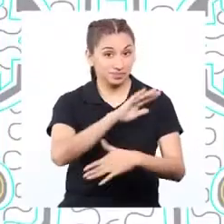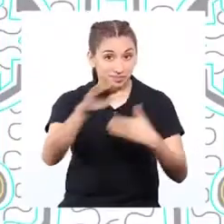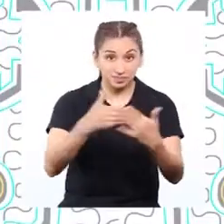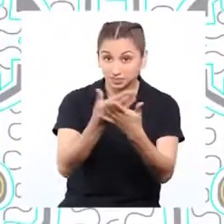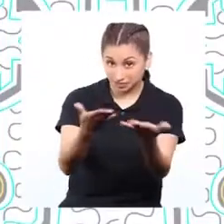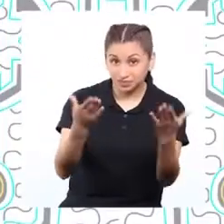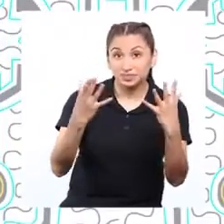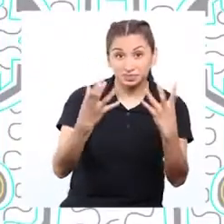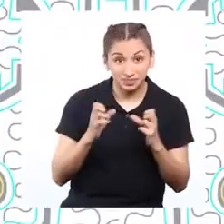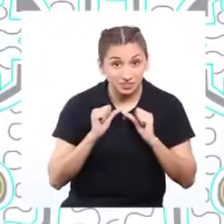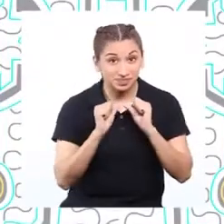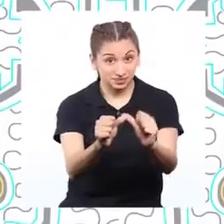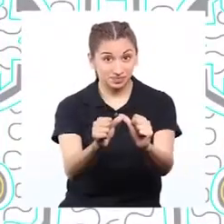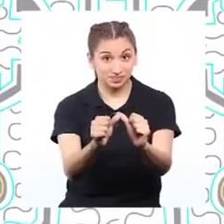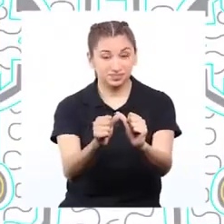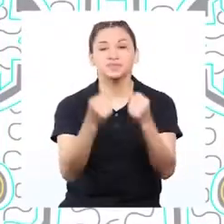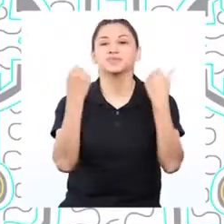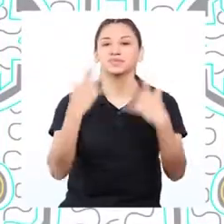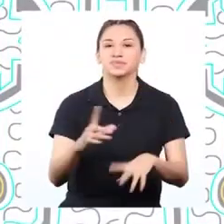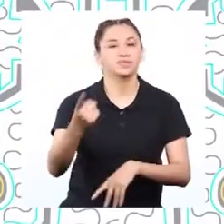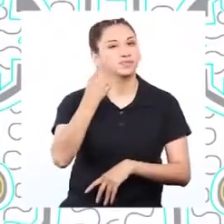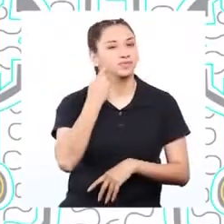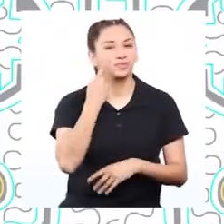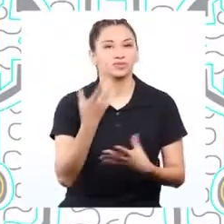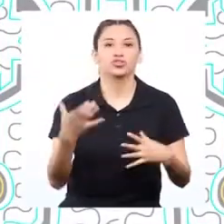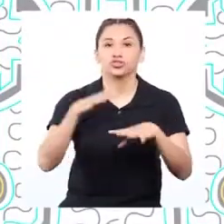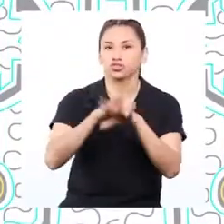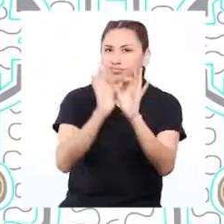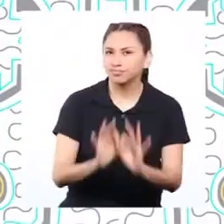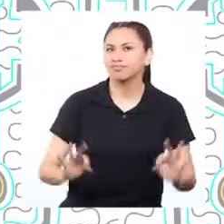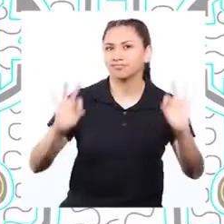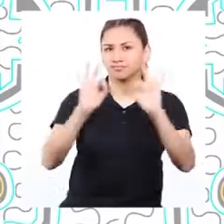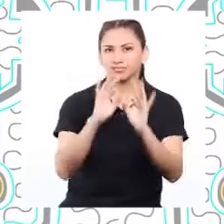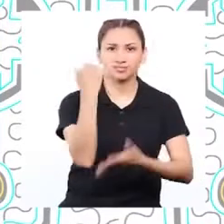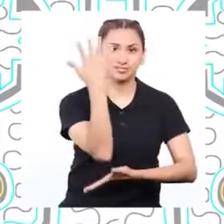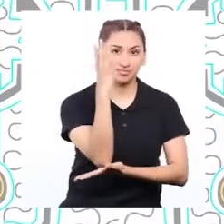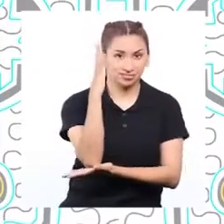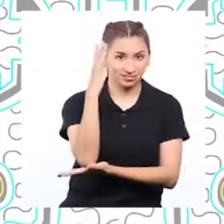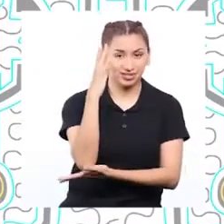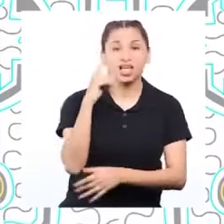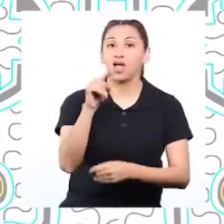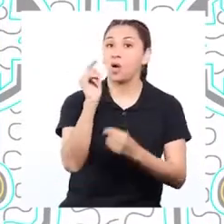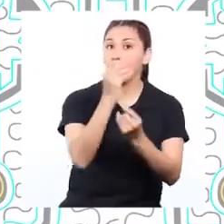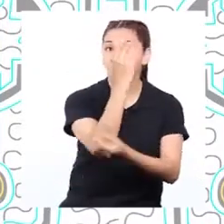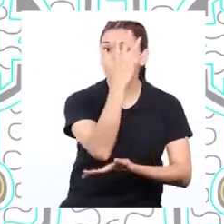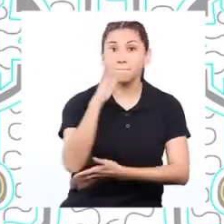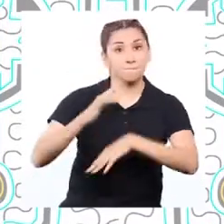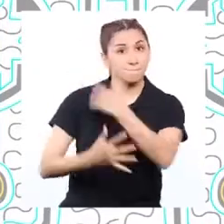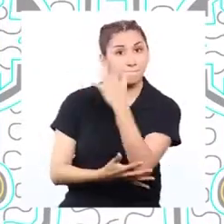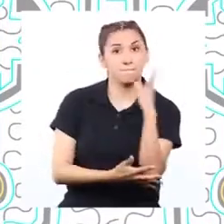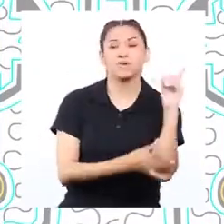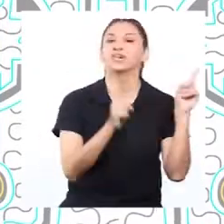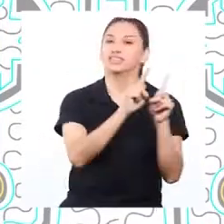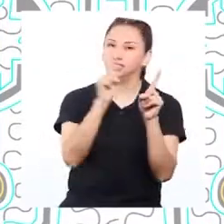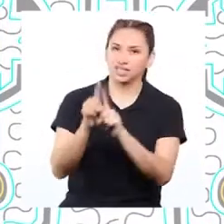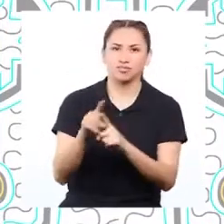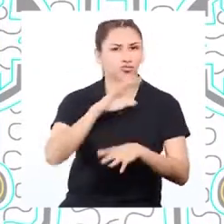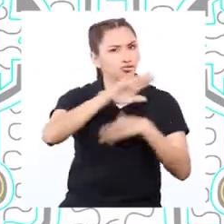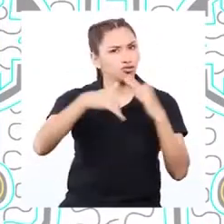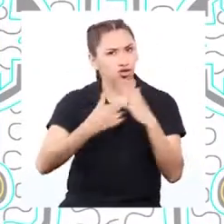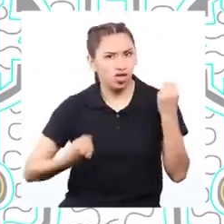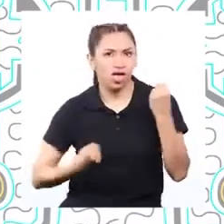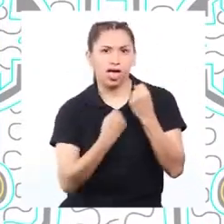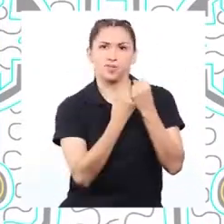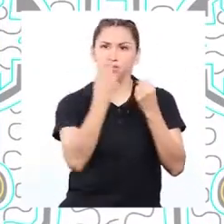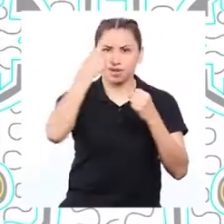¿Están listas y listos para seguir? Estuvimos conociendo sobre la importancia de los árboles en los bosques y todo lo que